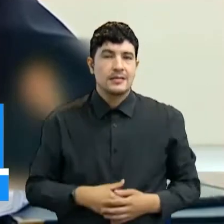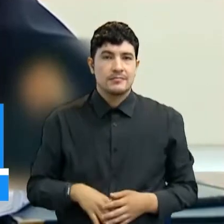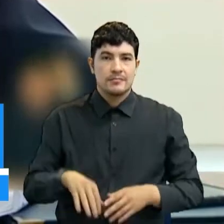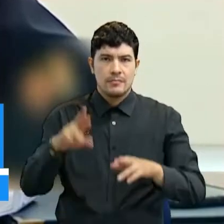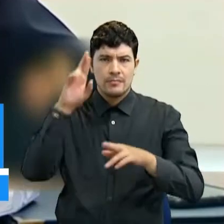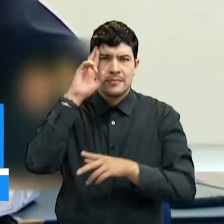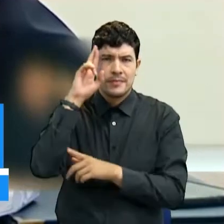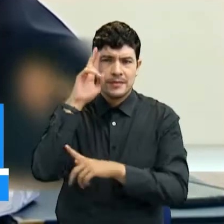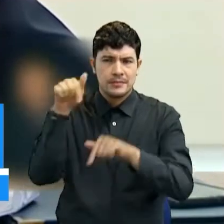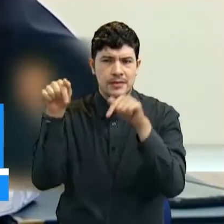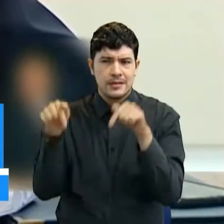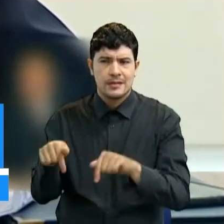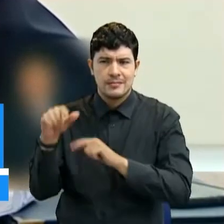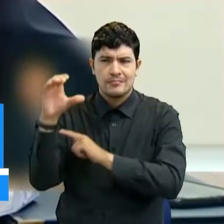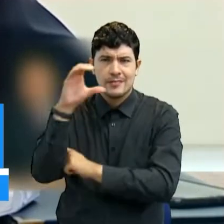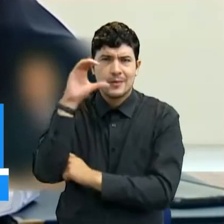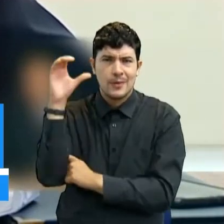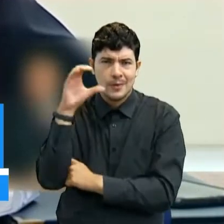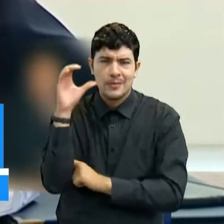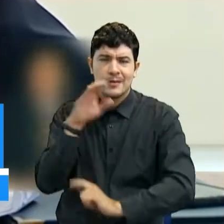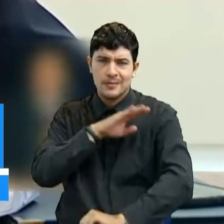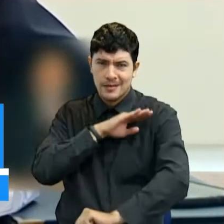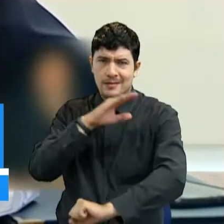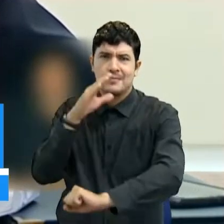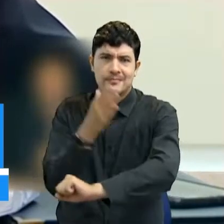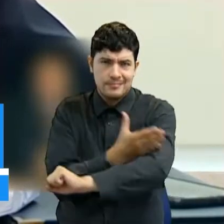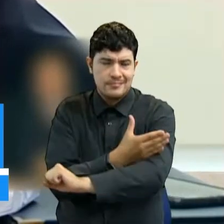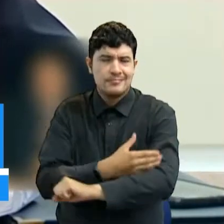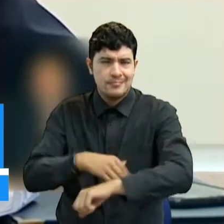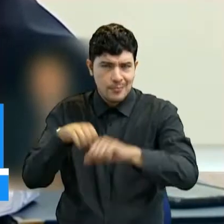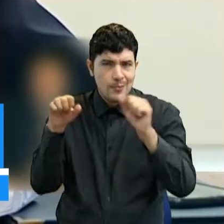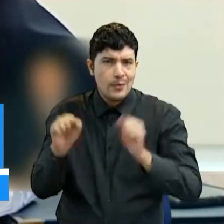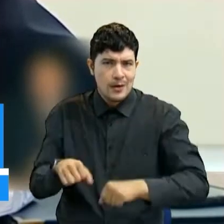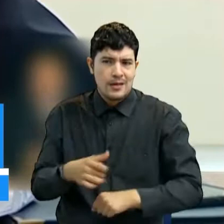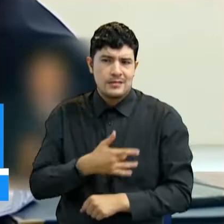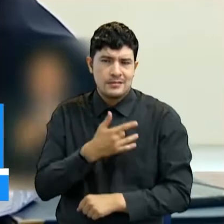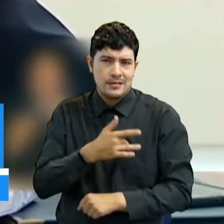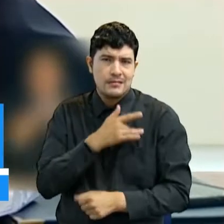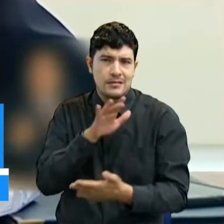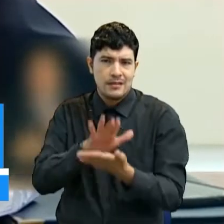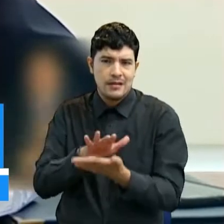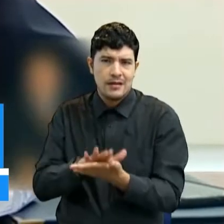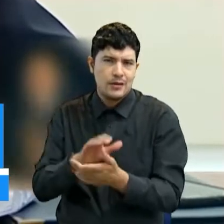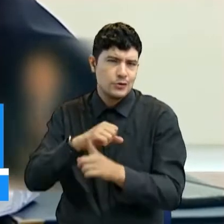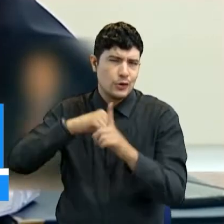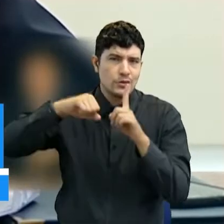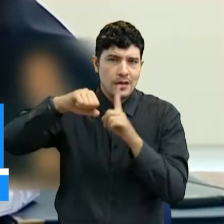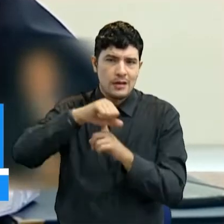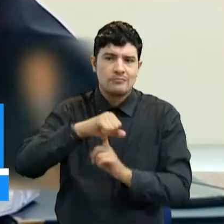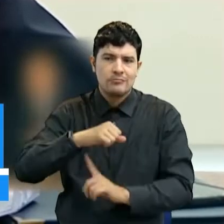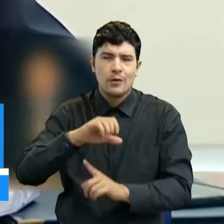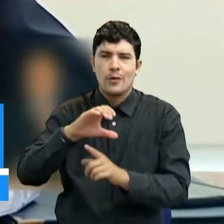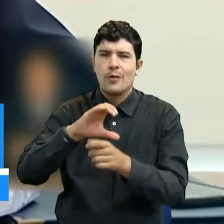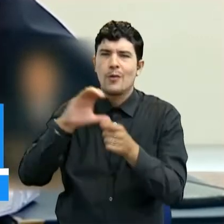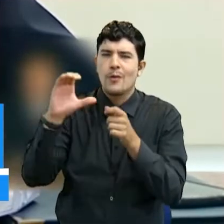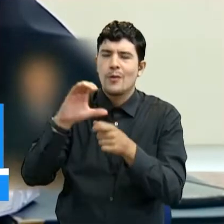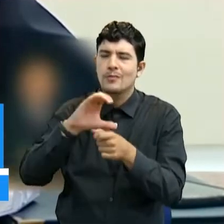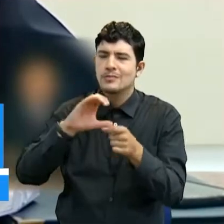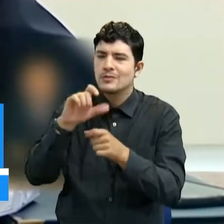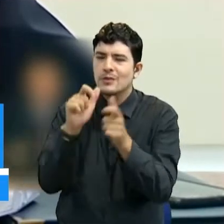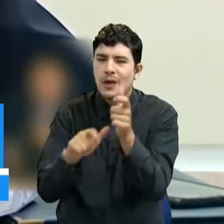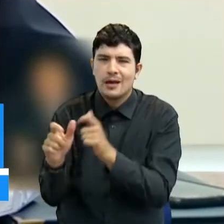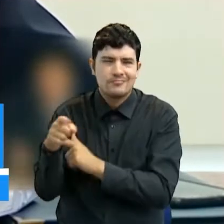manera que el país tiene una capacidad que debe darle tranquilidad y confianza a los colombianos sobre la existencia de esa posibilidad para